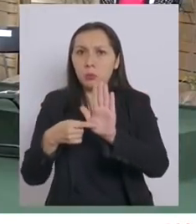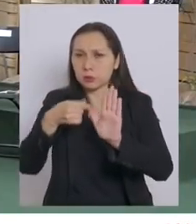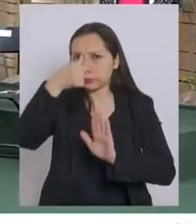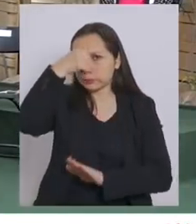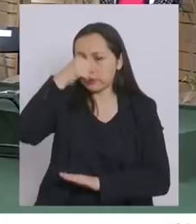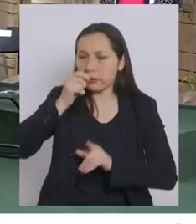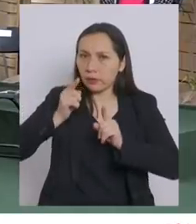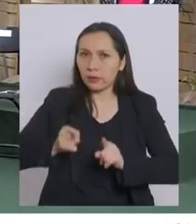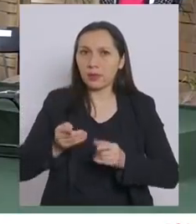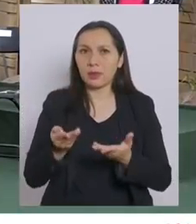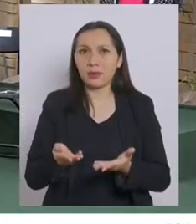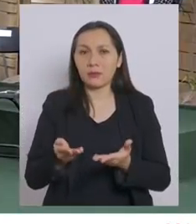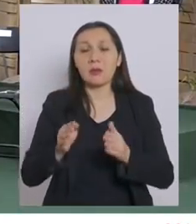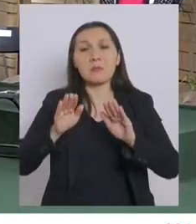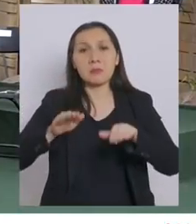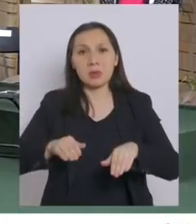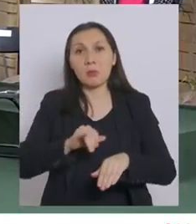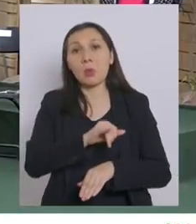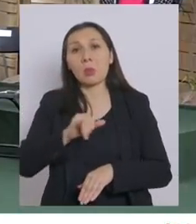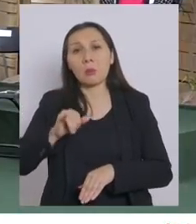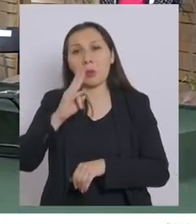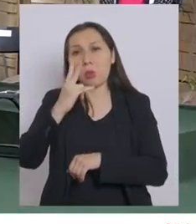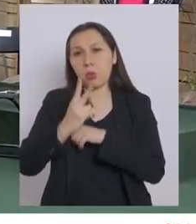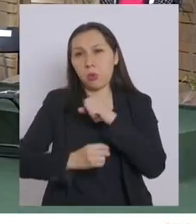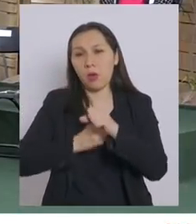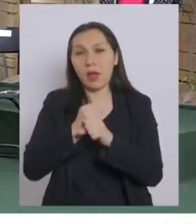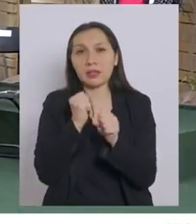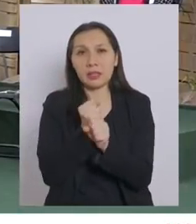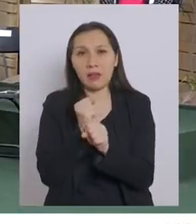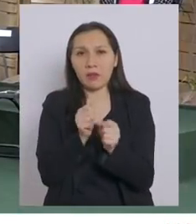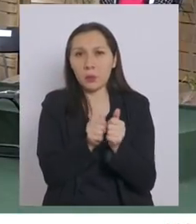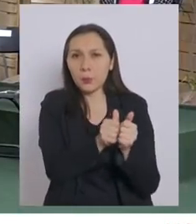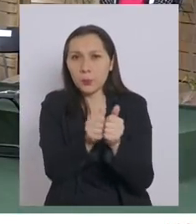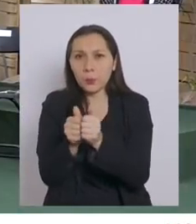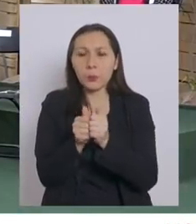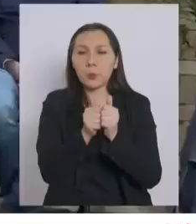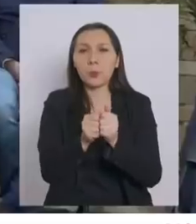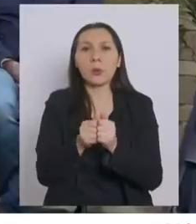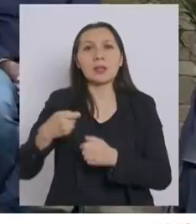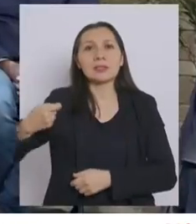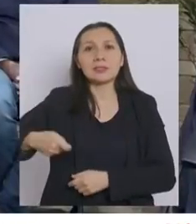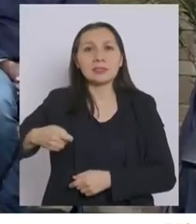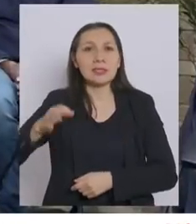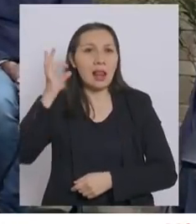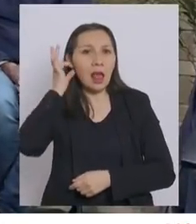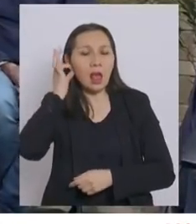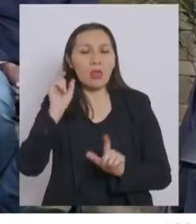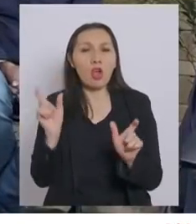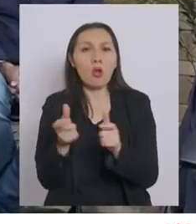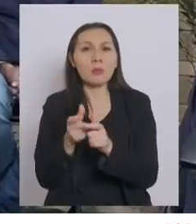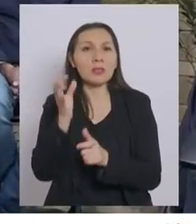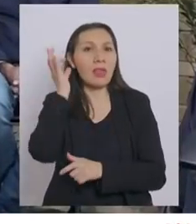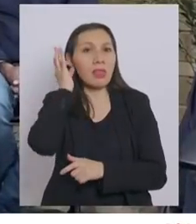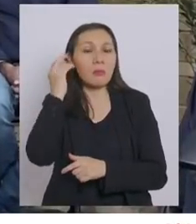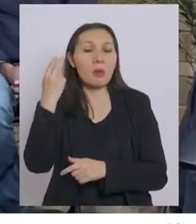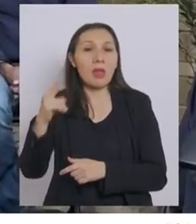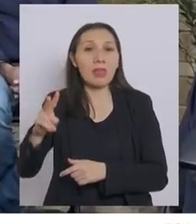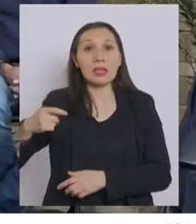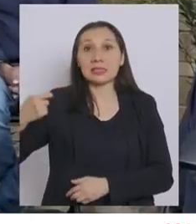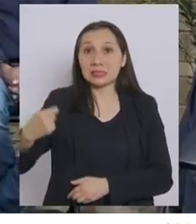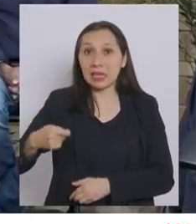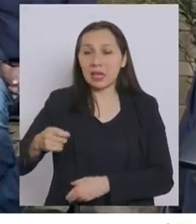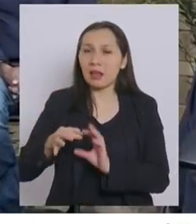sancionar. Asimismo, luego de dos años de trabajo conjunto con las senadoras de la Comisión de Mujer del Senado, a quienes